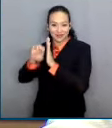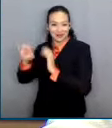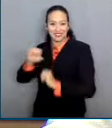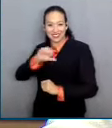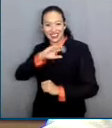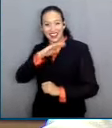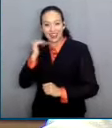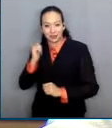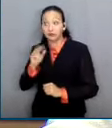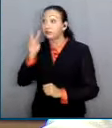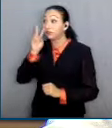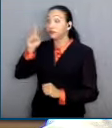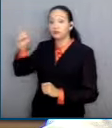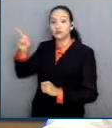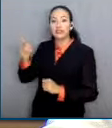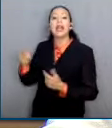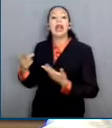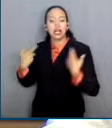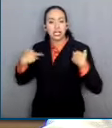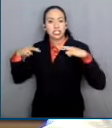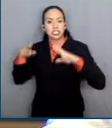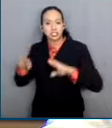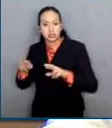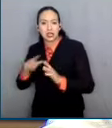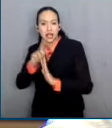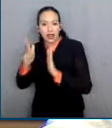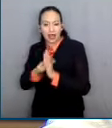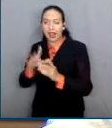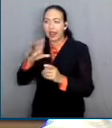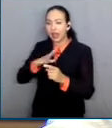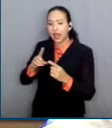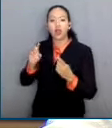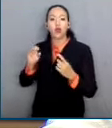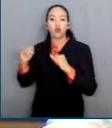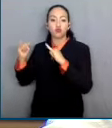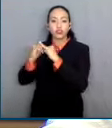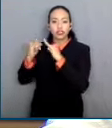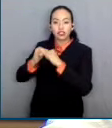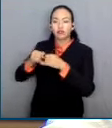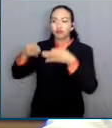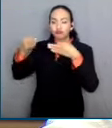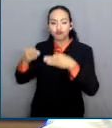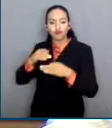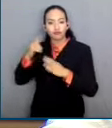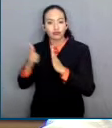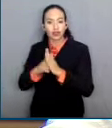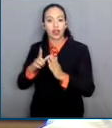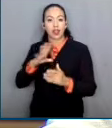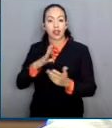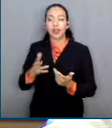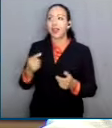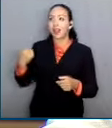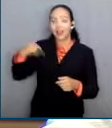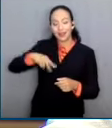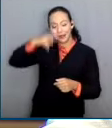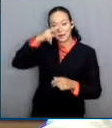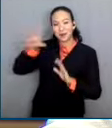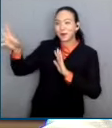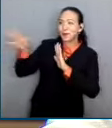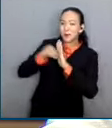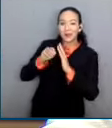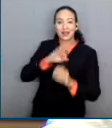una figura jurídica o se reglamenta alguna institución legal. Es importante tener estas comparativas para saber